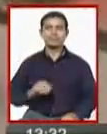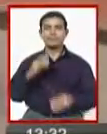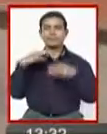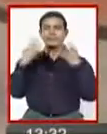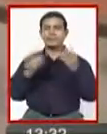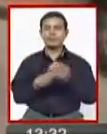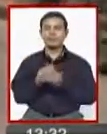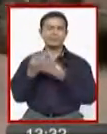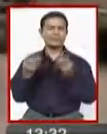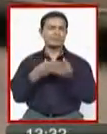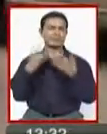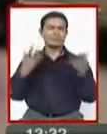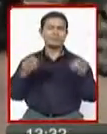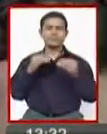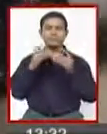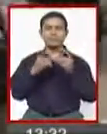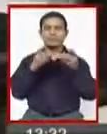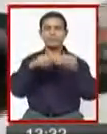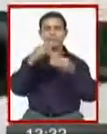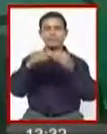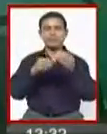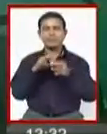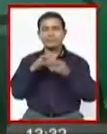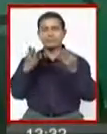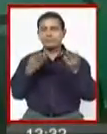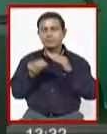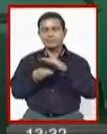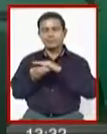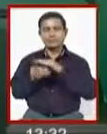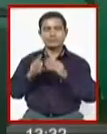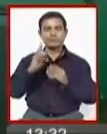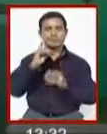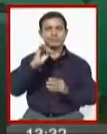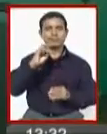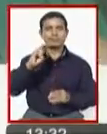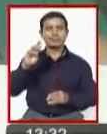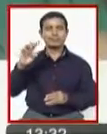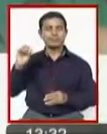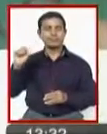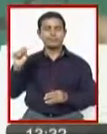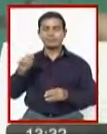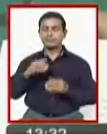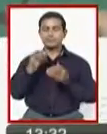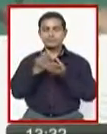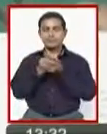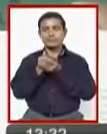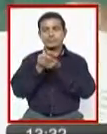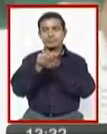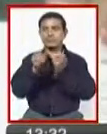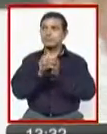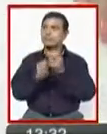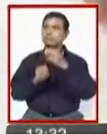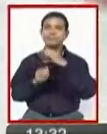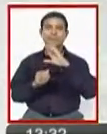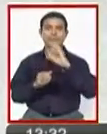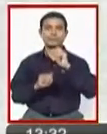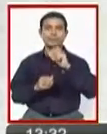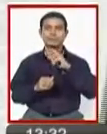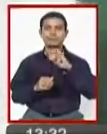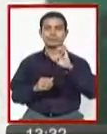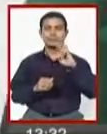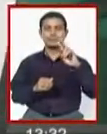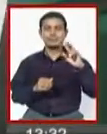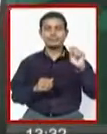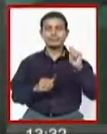Surgen más denuncias de supuestos hechos de corrupción en Dirkabi. Con documentación en mano, la senadora Carmen Eva González brindó un